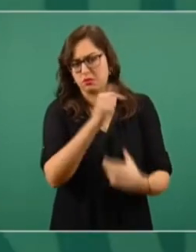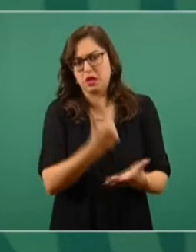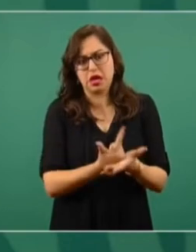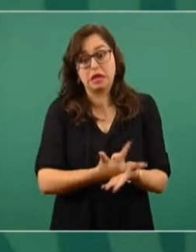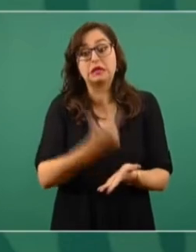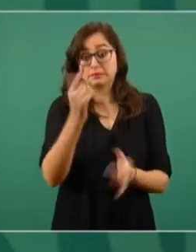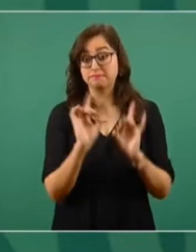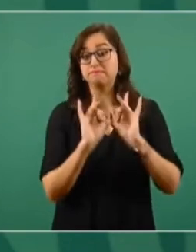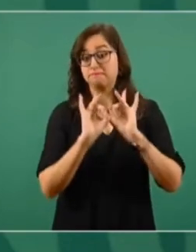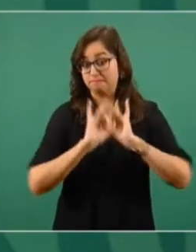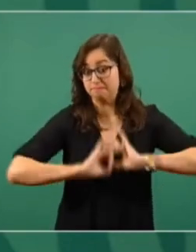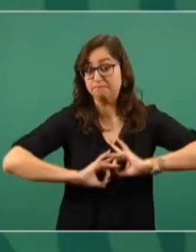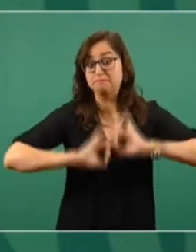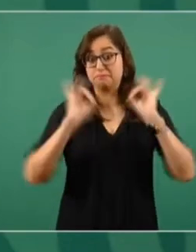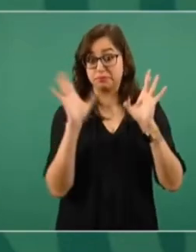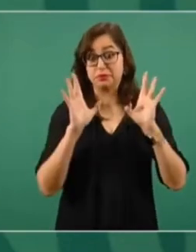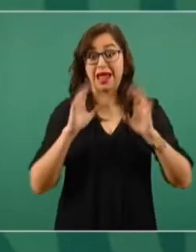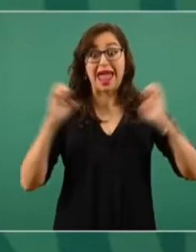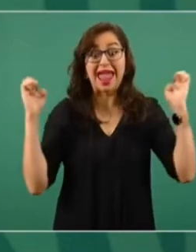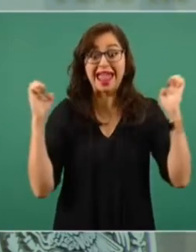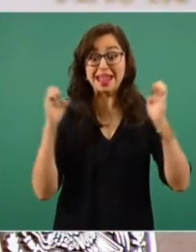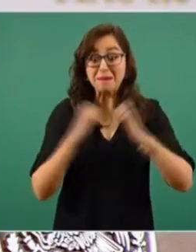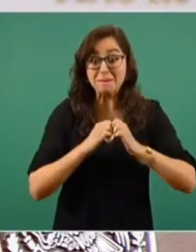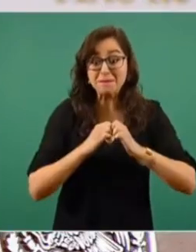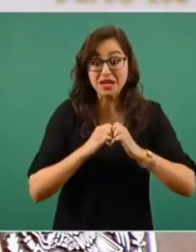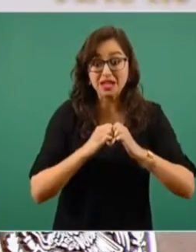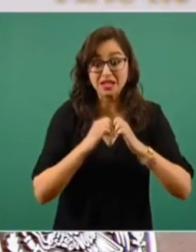Están en una situación de emergencia.